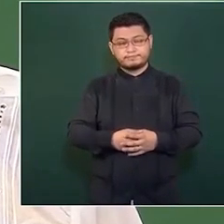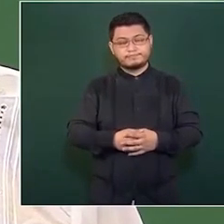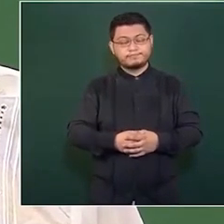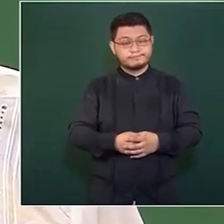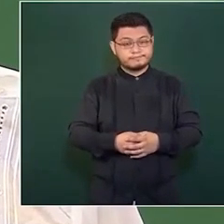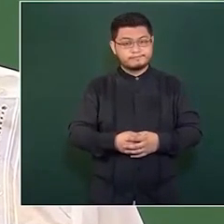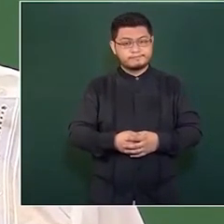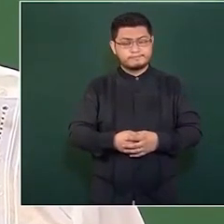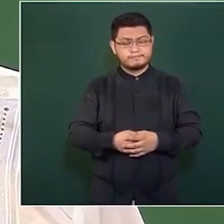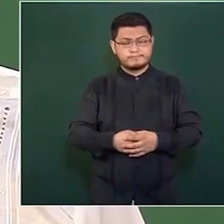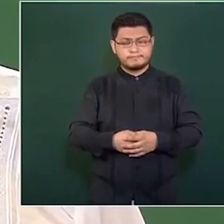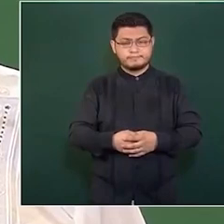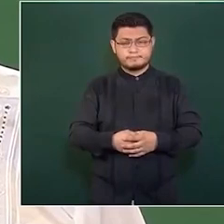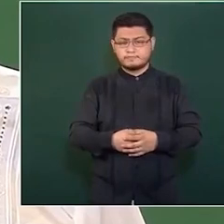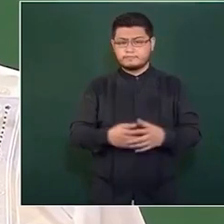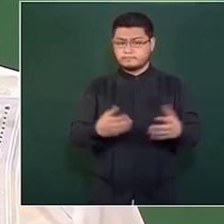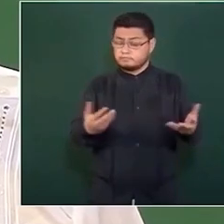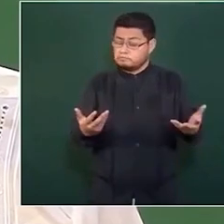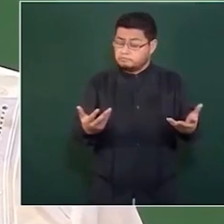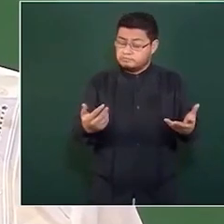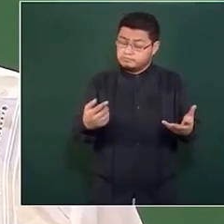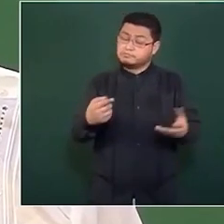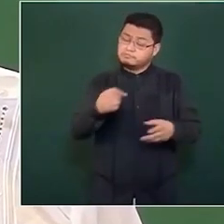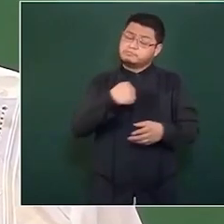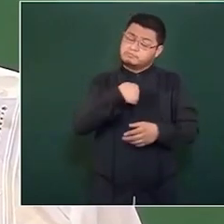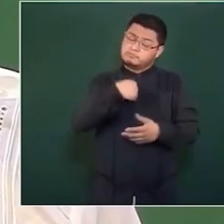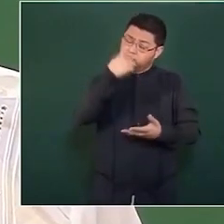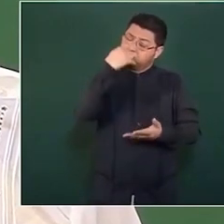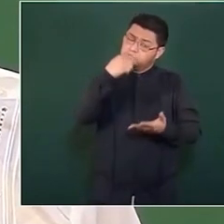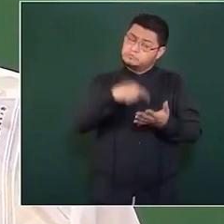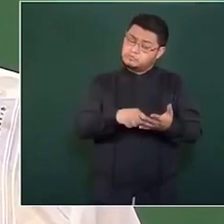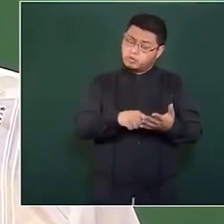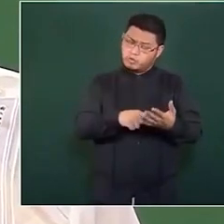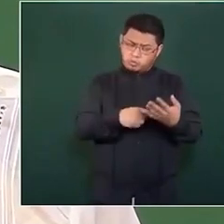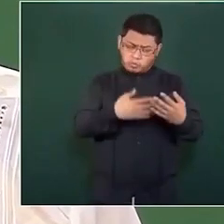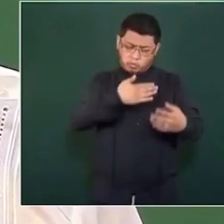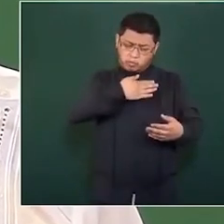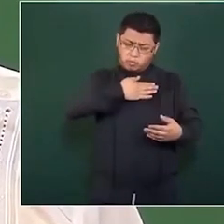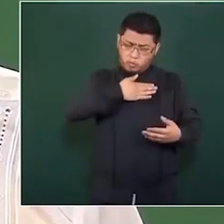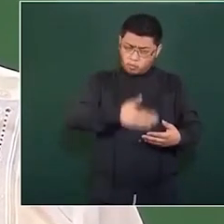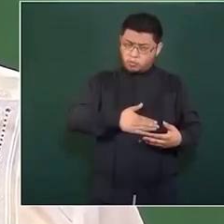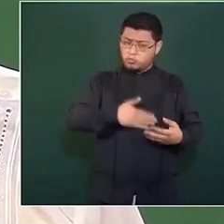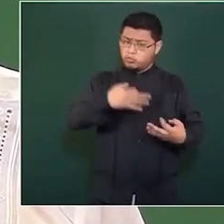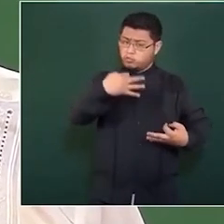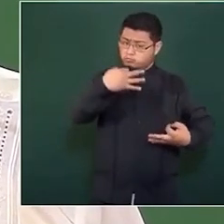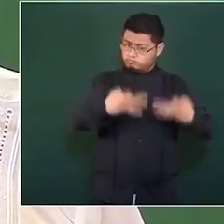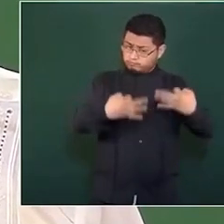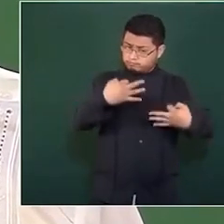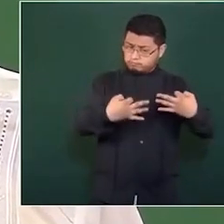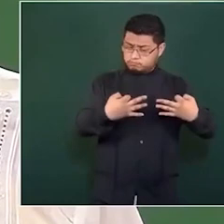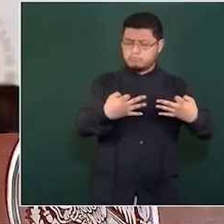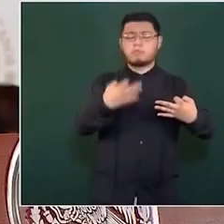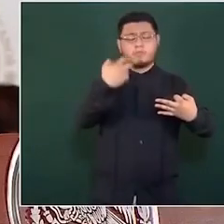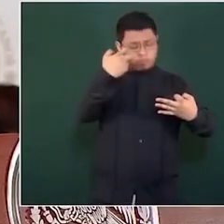Entonces, sería un acto de justicia y por lo mismo es un asunto de Estado.